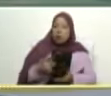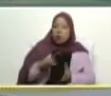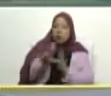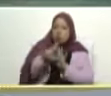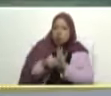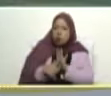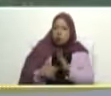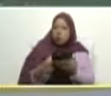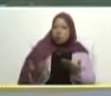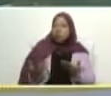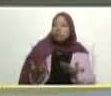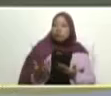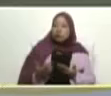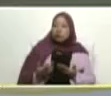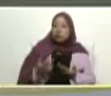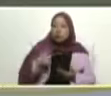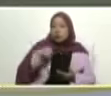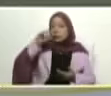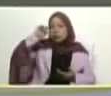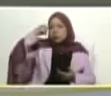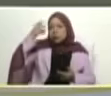valga el comentario porque me acordé